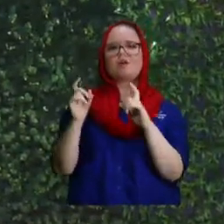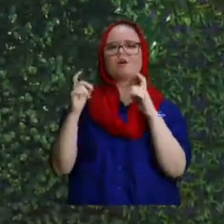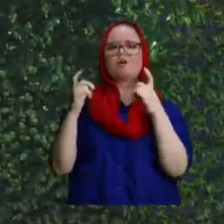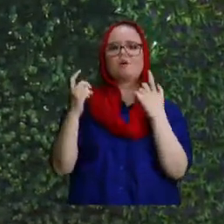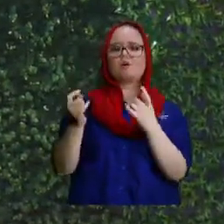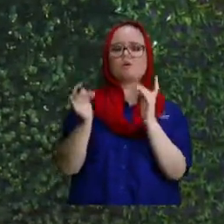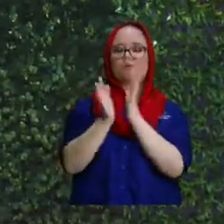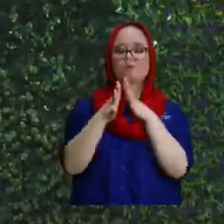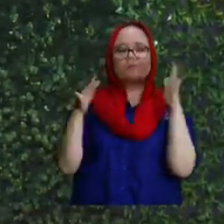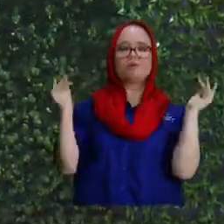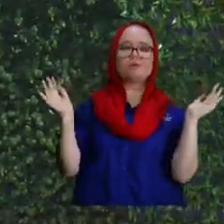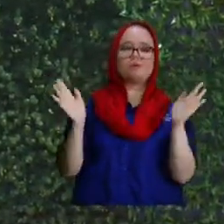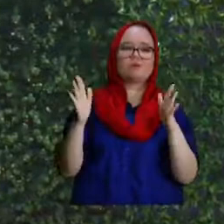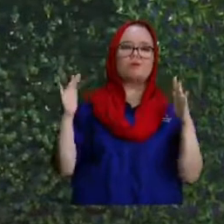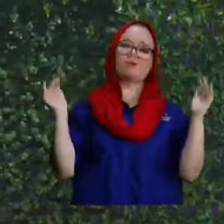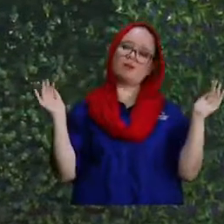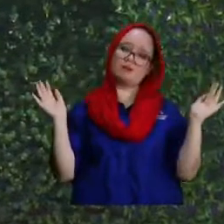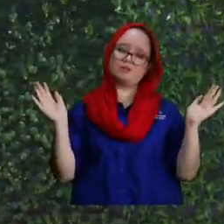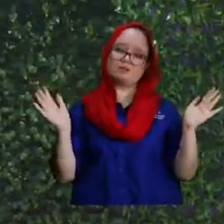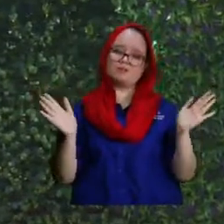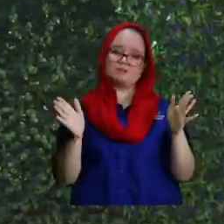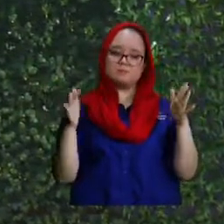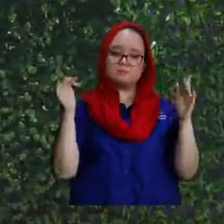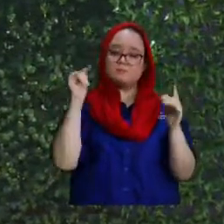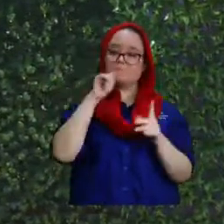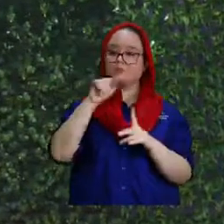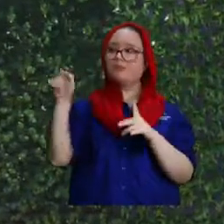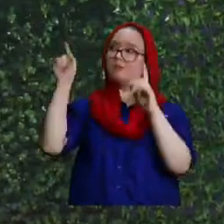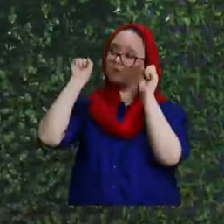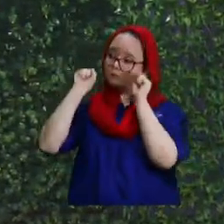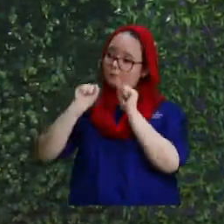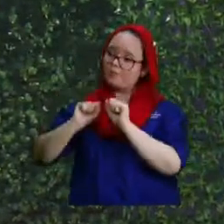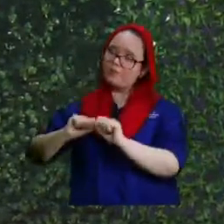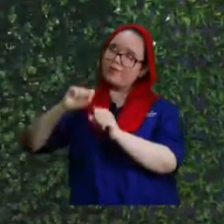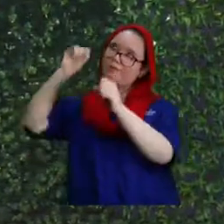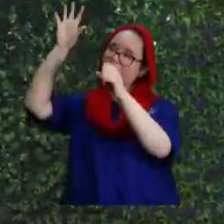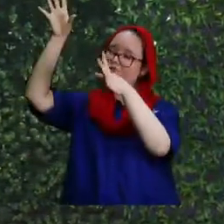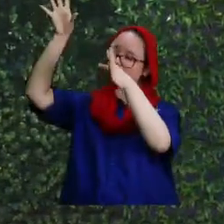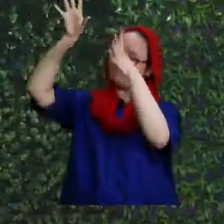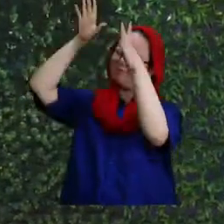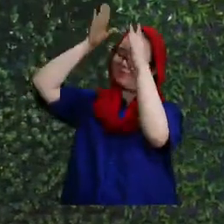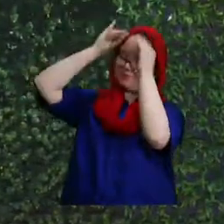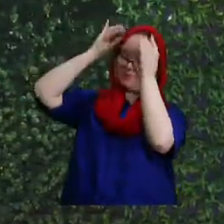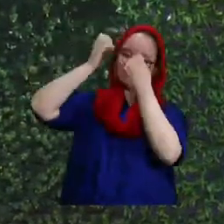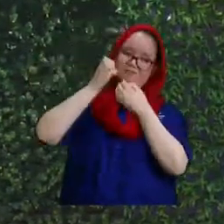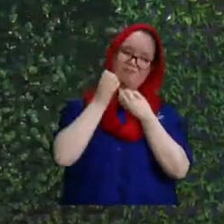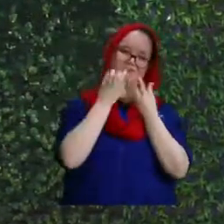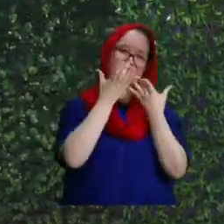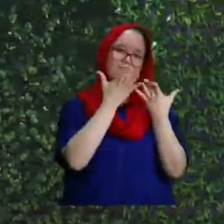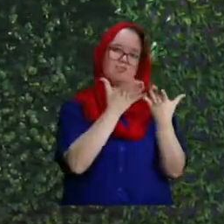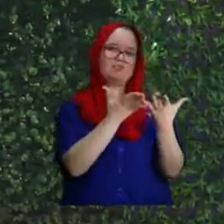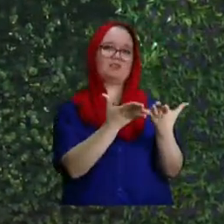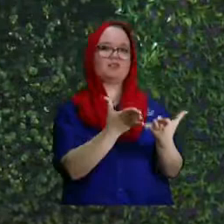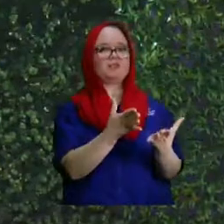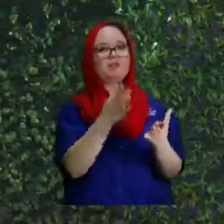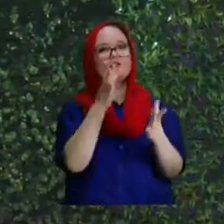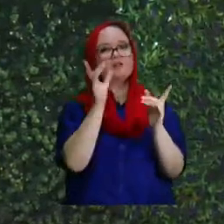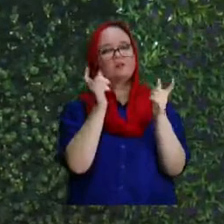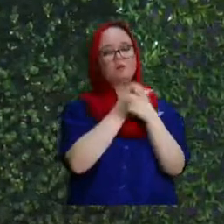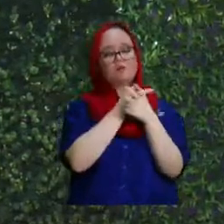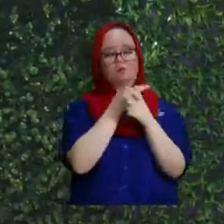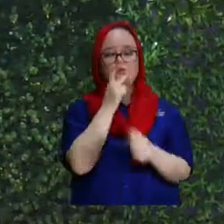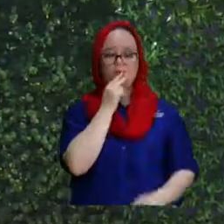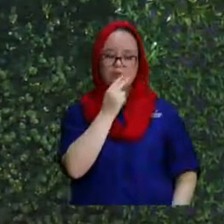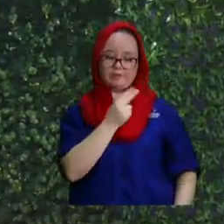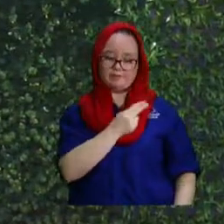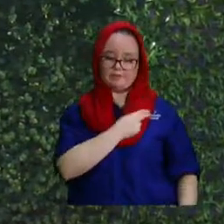jerarquías angelicales Señor y eso podamos trasladarle a la gente en un espíritu de mansedumbre